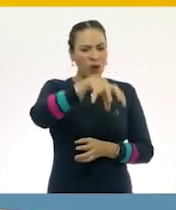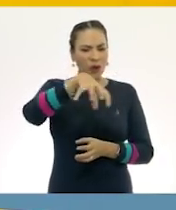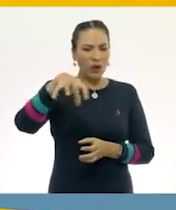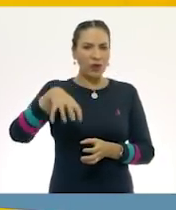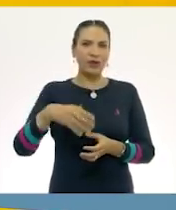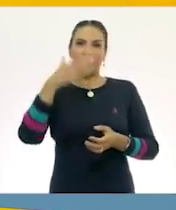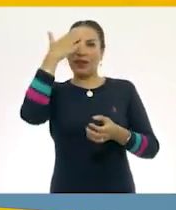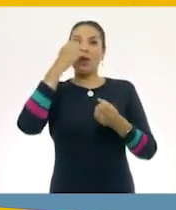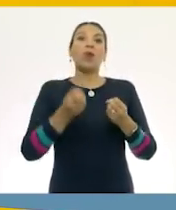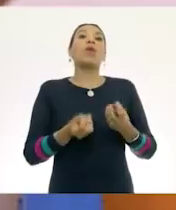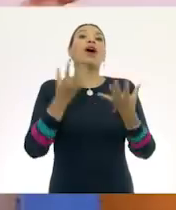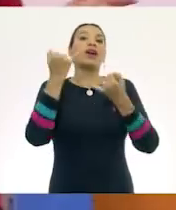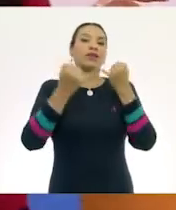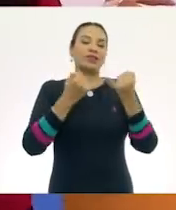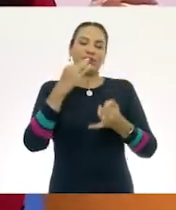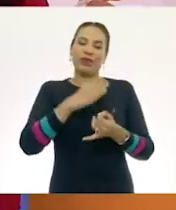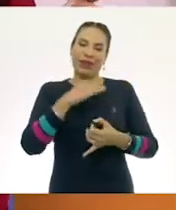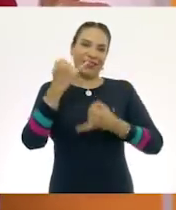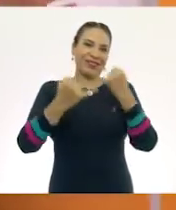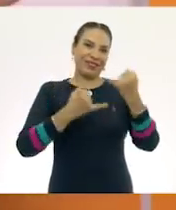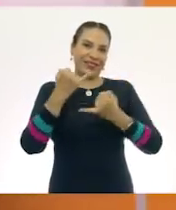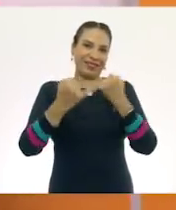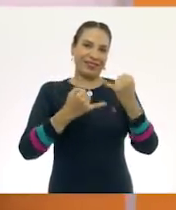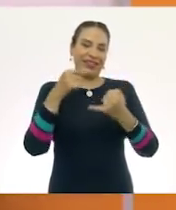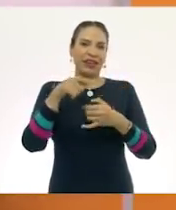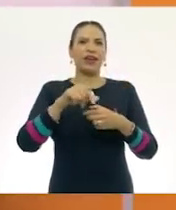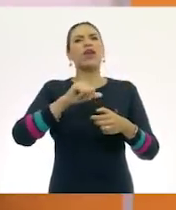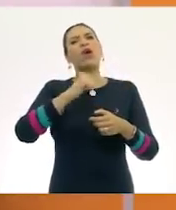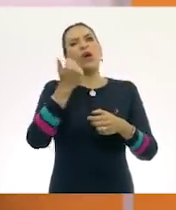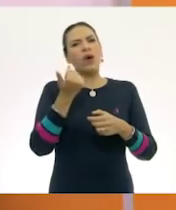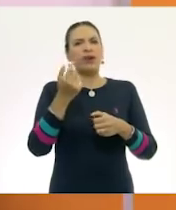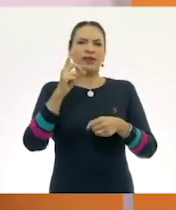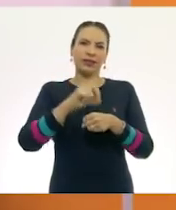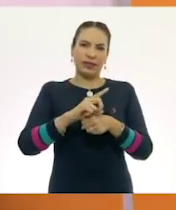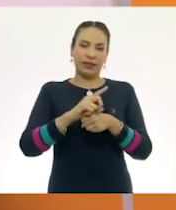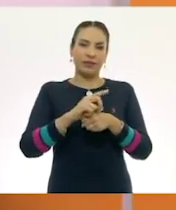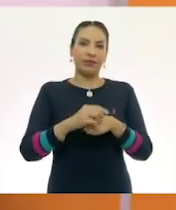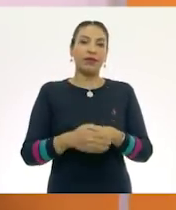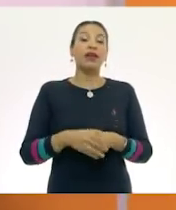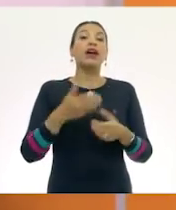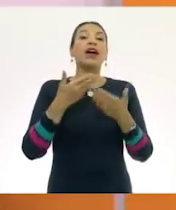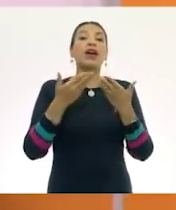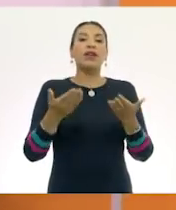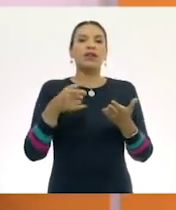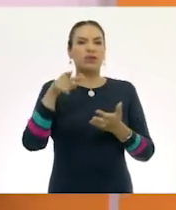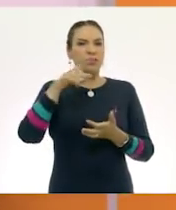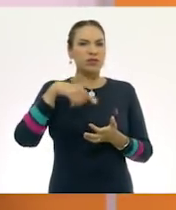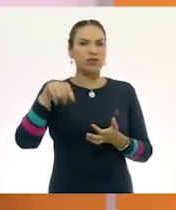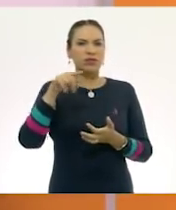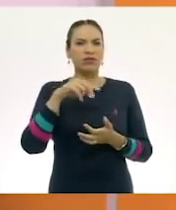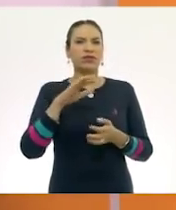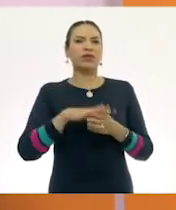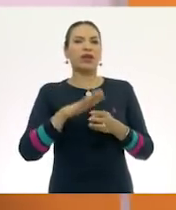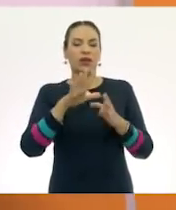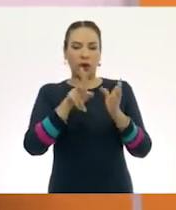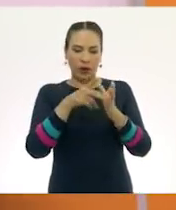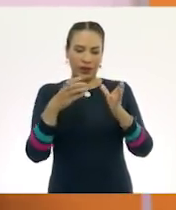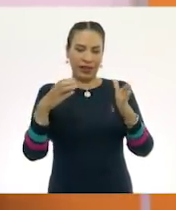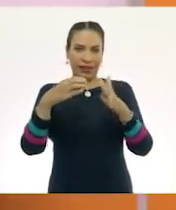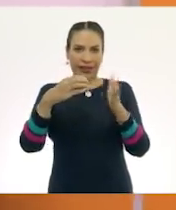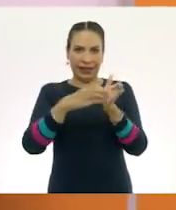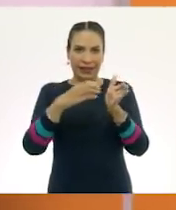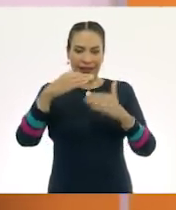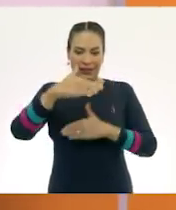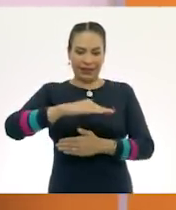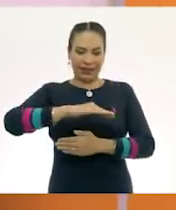porque sabemos cuántos juguetes tenemos y podemos jugar con ellos en otro momento. ¿Y te parece si ahora hay que regresarlos a la cajita? Porque